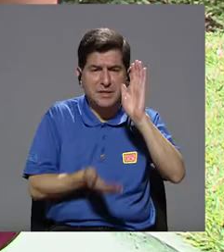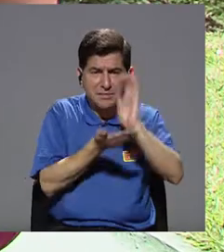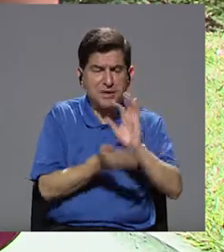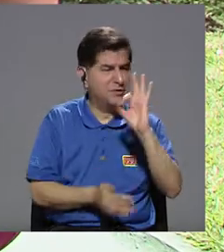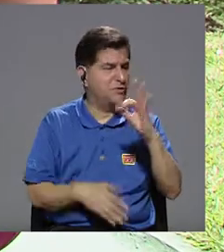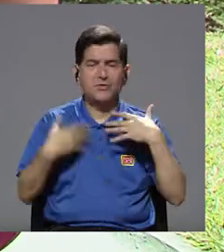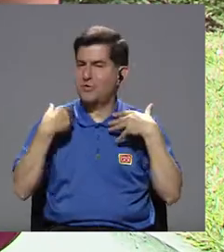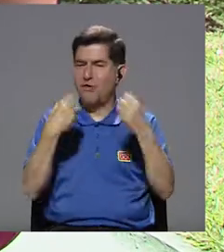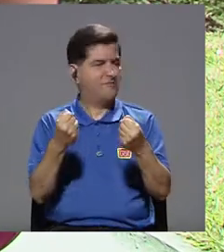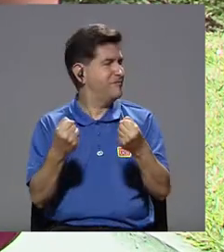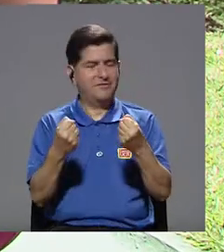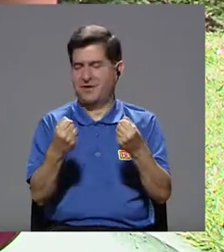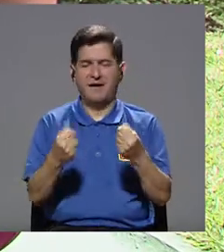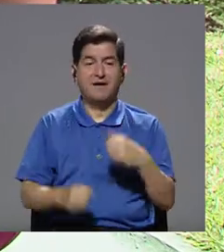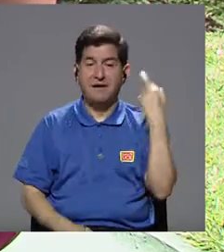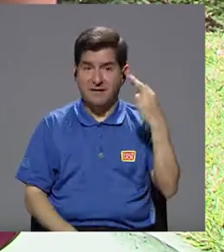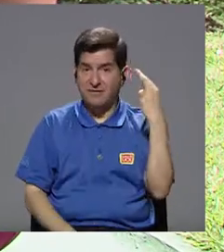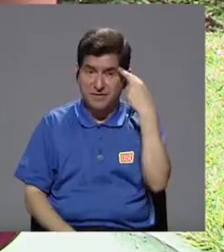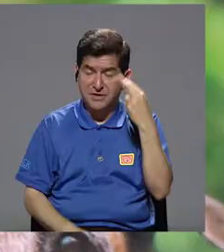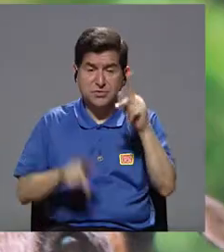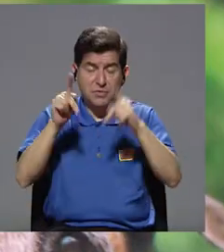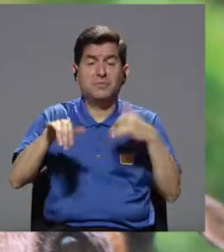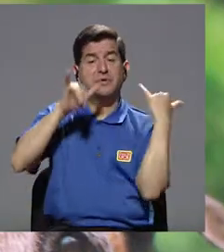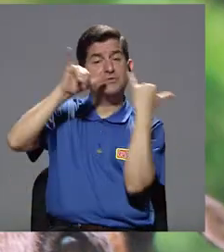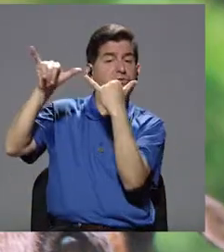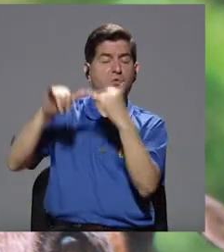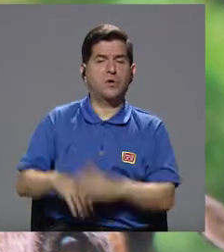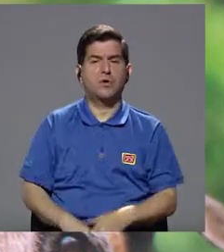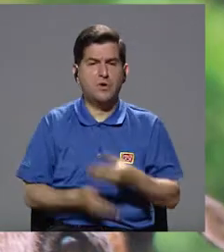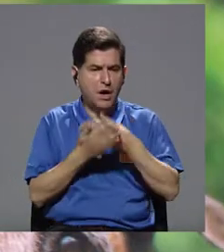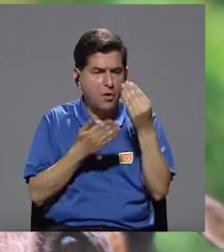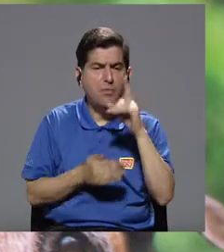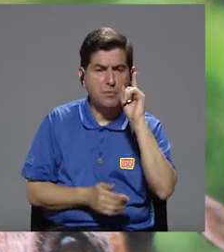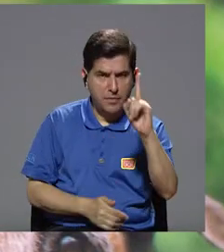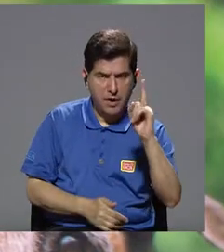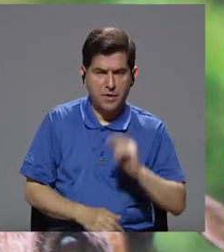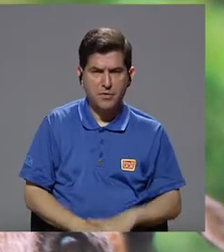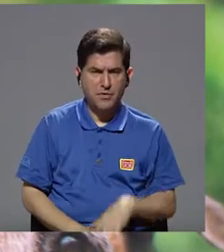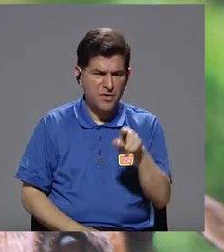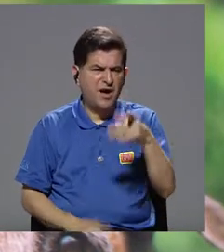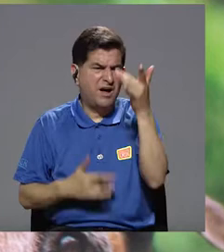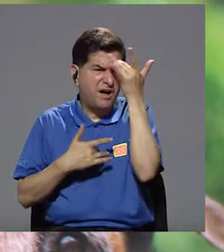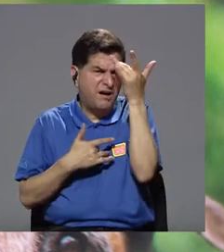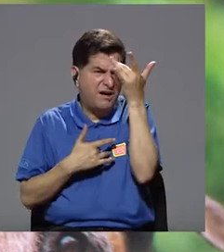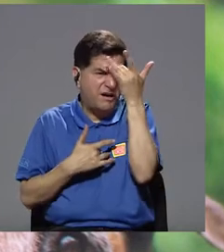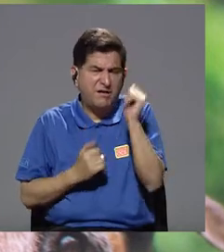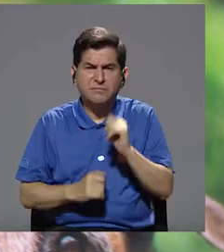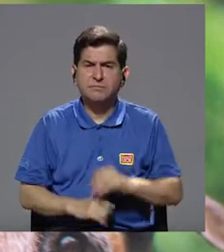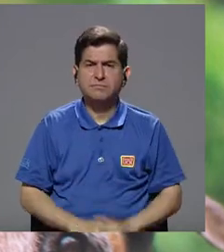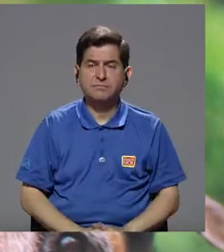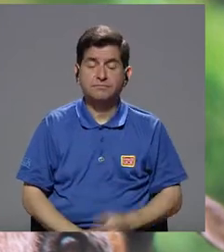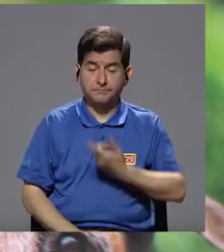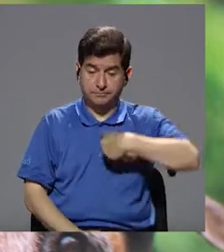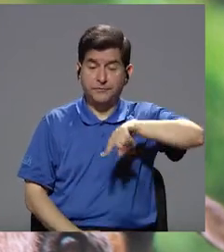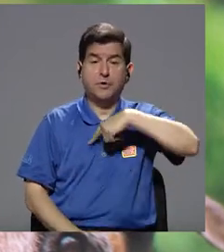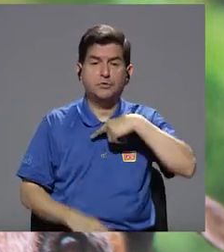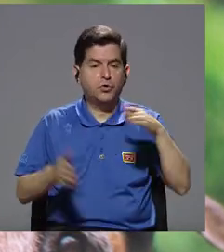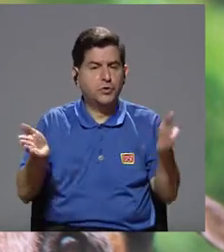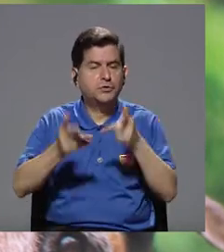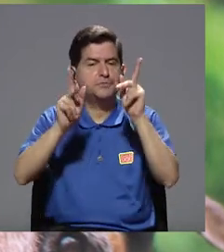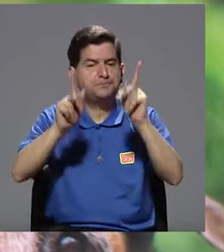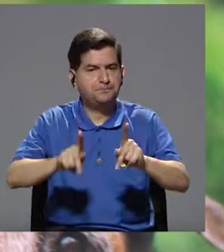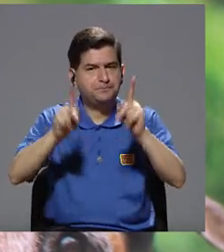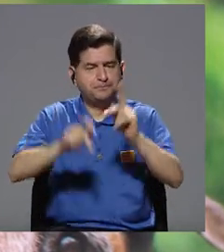que no va a estar bien de salud. Y por eso es que muchas veces la gente denuncia, porque compraron un cachorrito que estaba enfermito. Entonces nosotros siempre